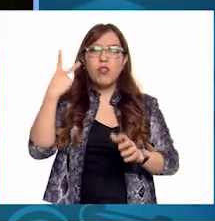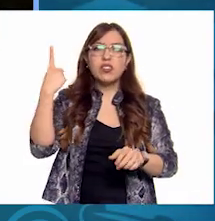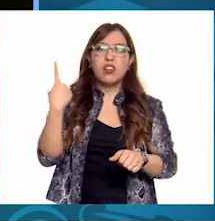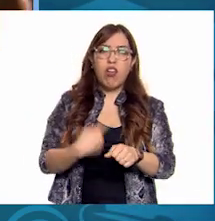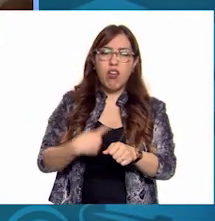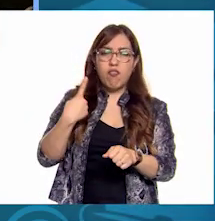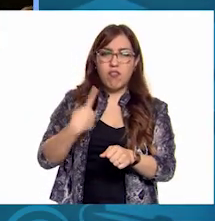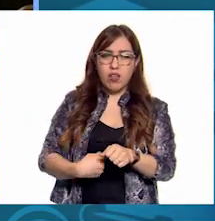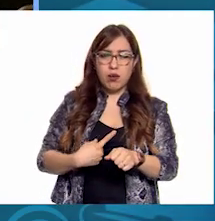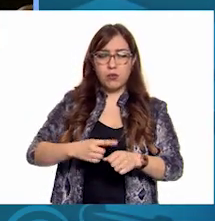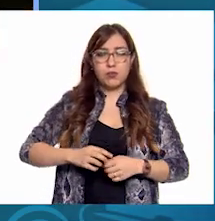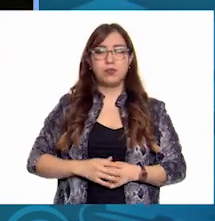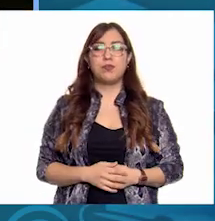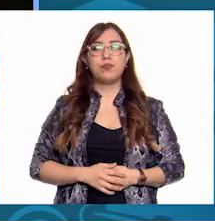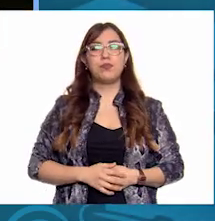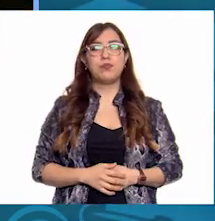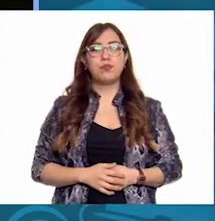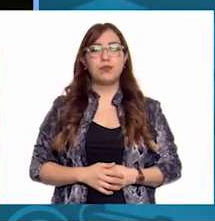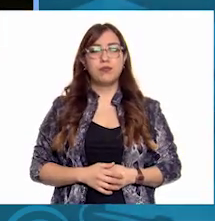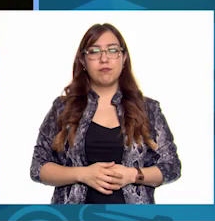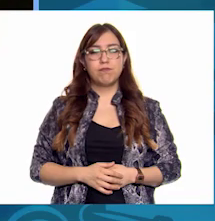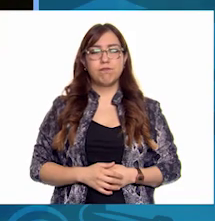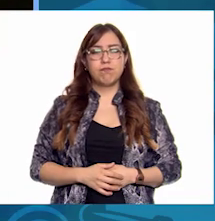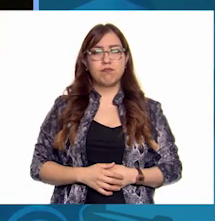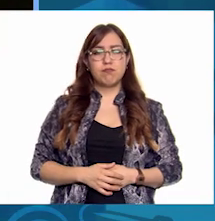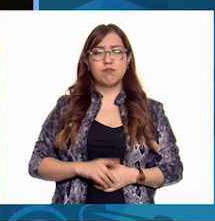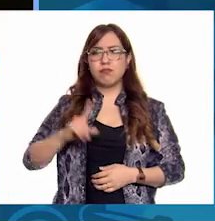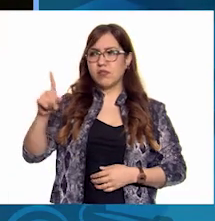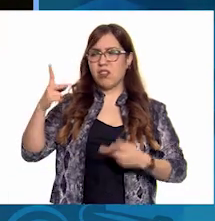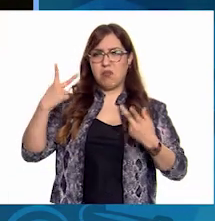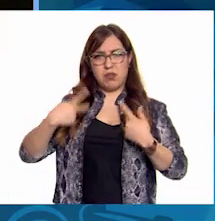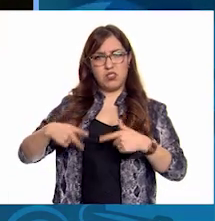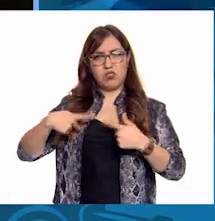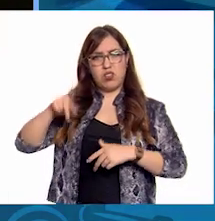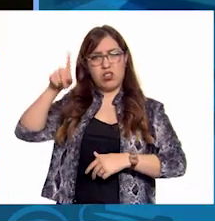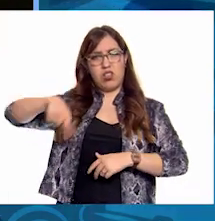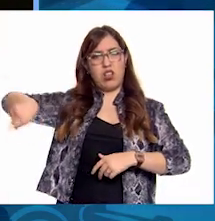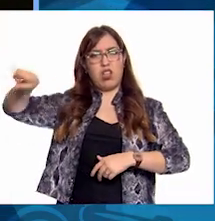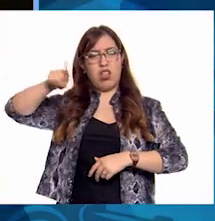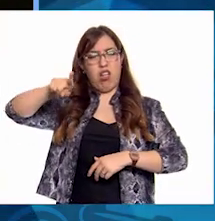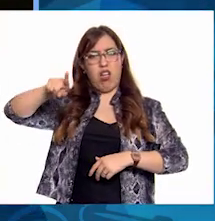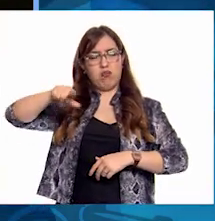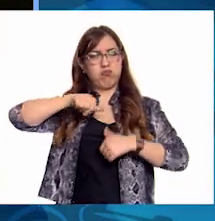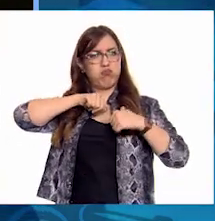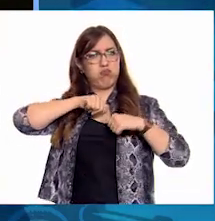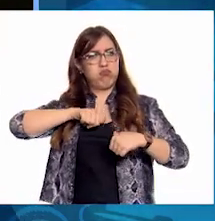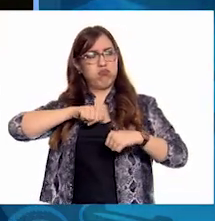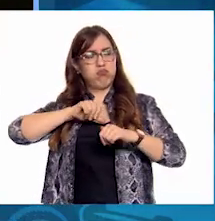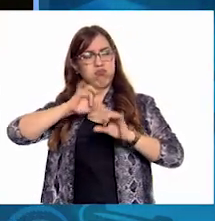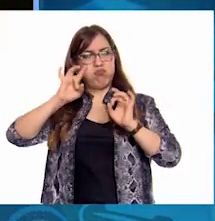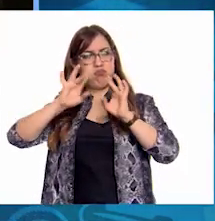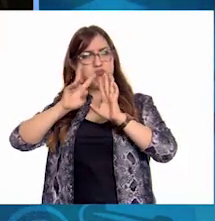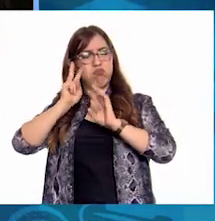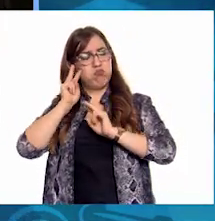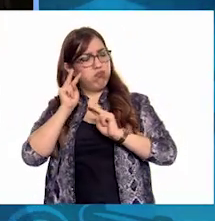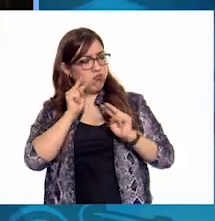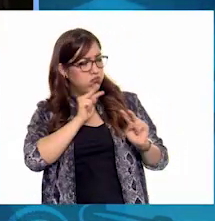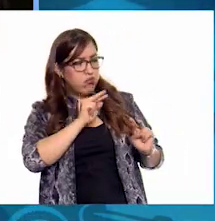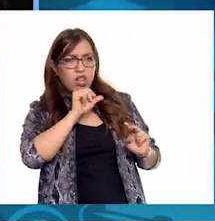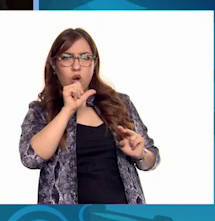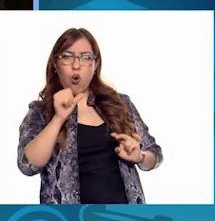Los que mandaban Miraron a Monk Oh Oh Se